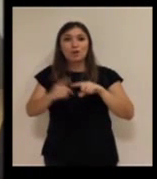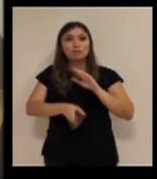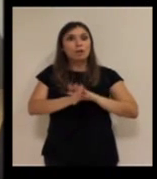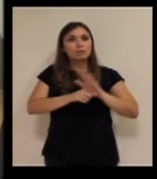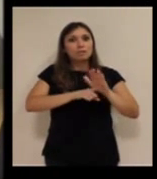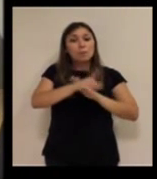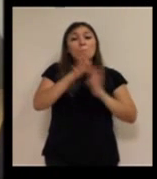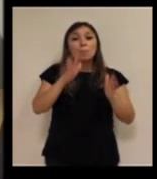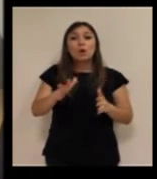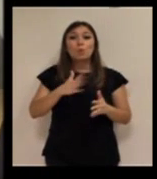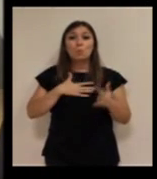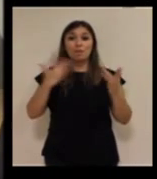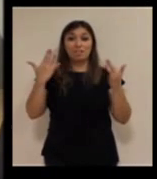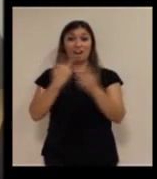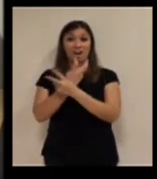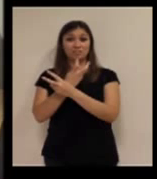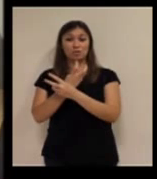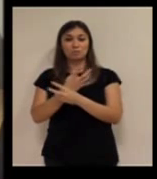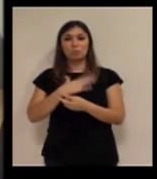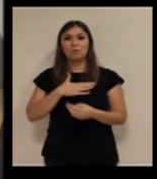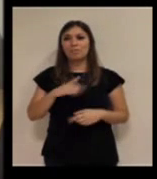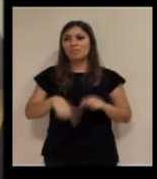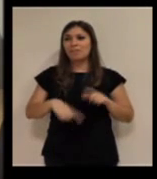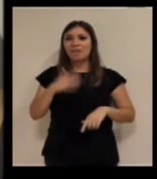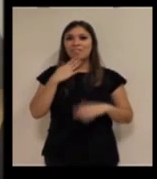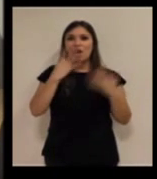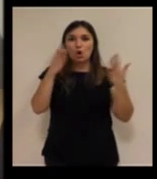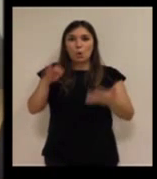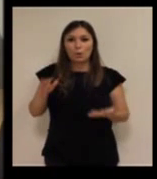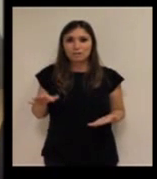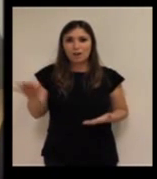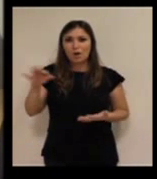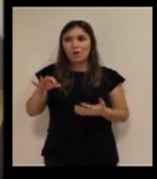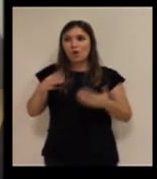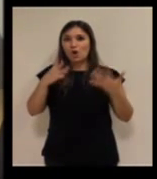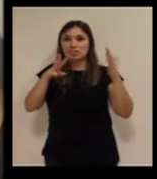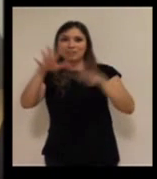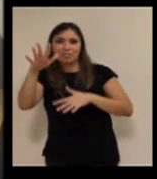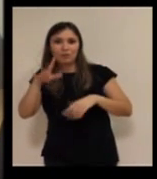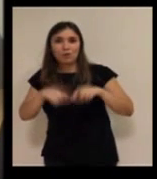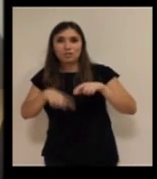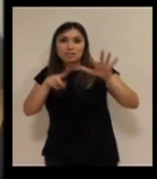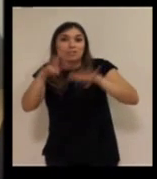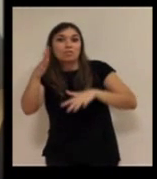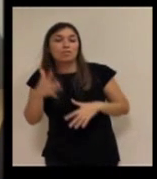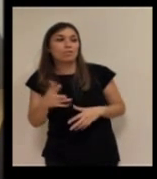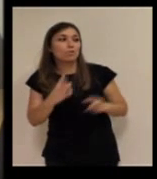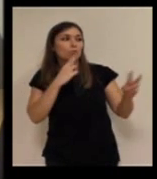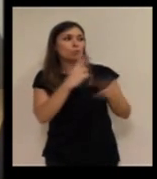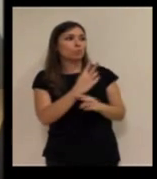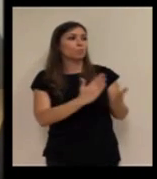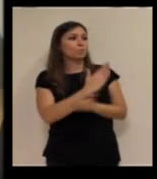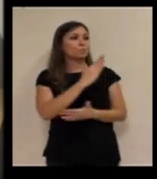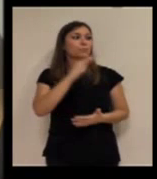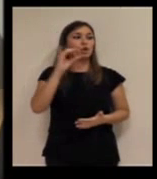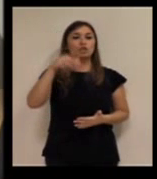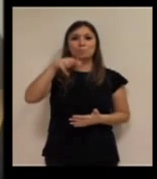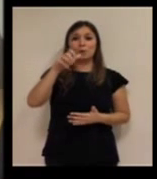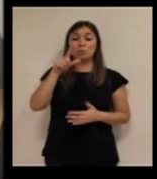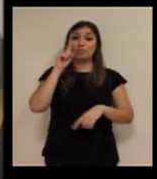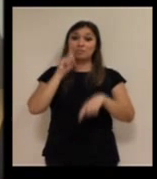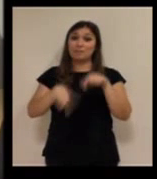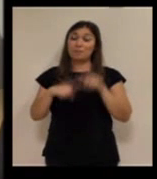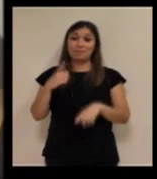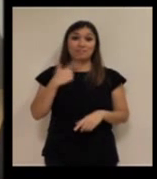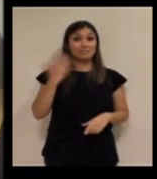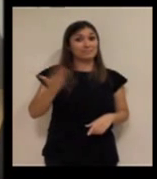se irá a lo mejor con 90 años. A tenemos a los 75 y se tendremos. No hay problema, Rosa, porque nos muelen a palos. Si